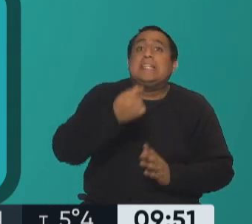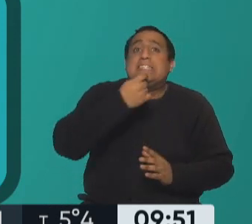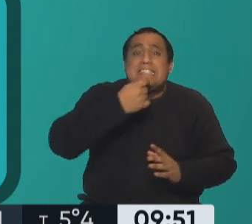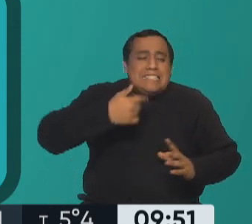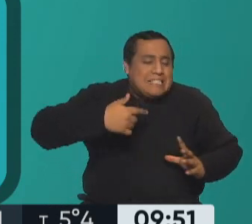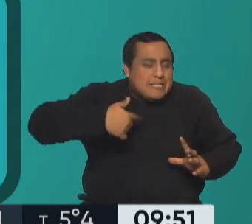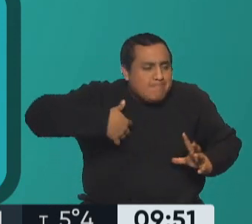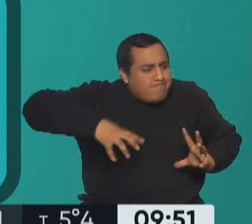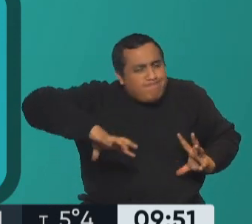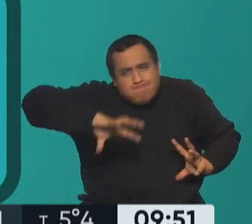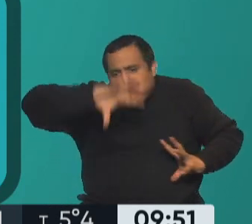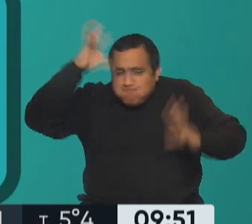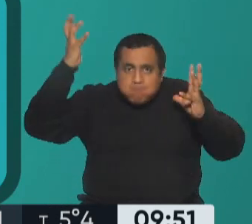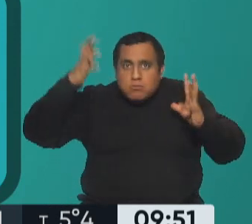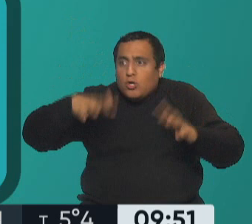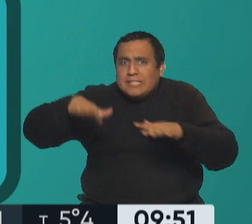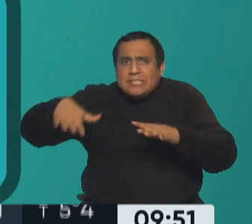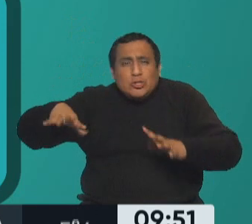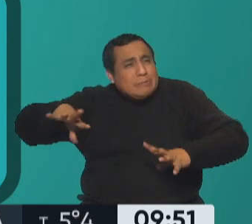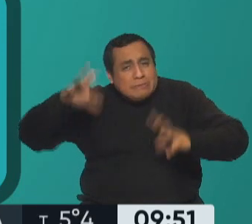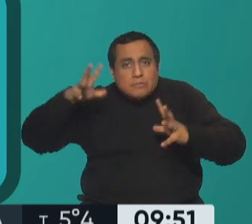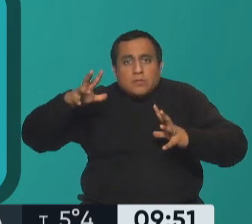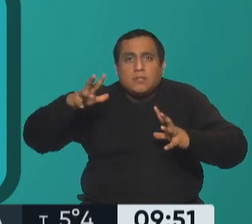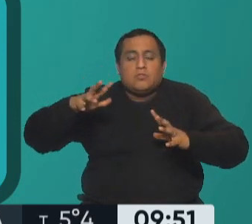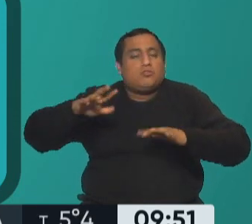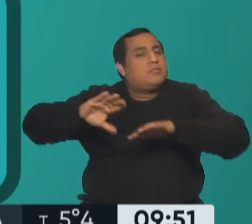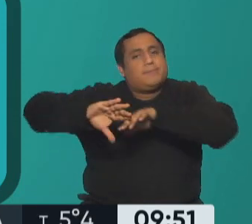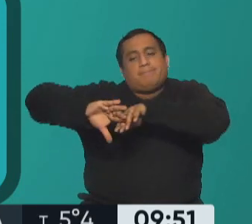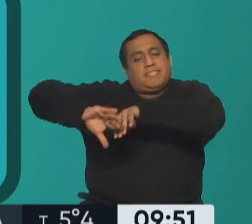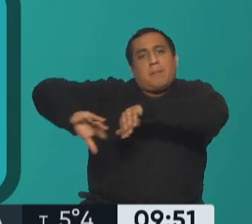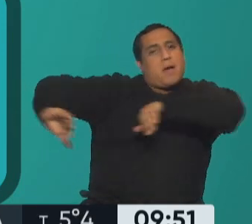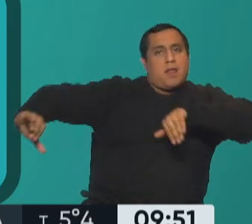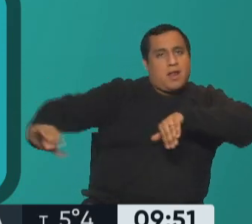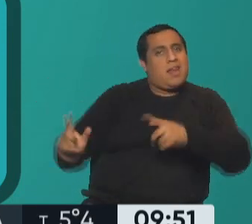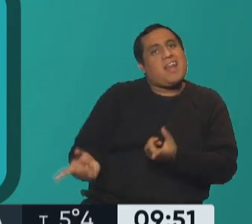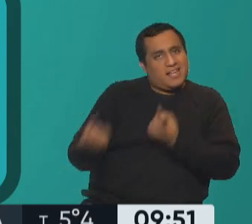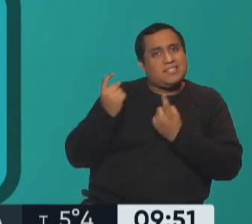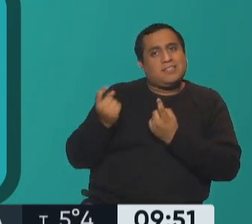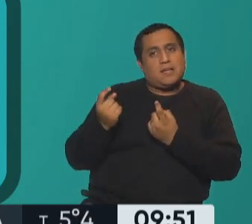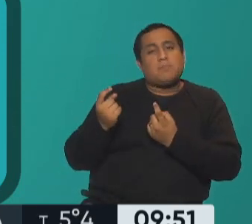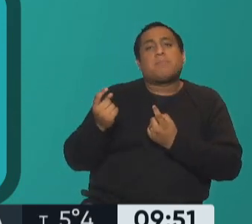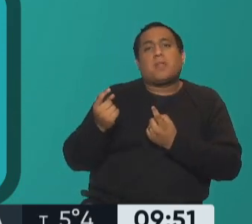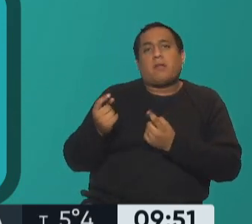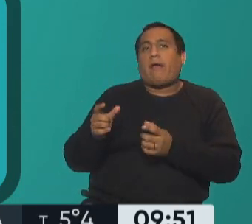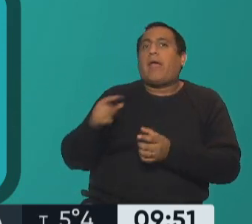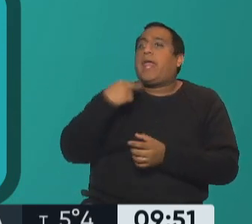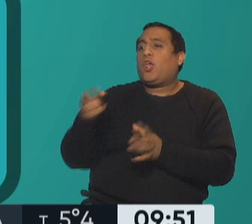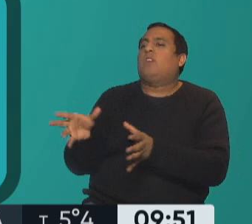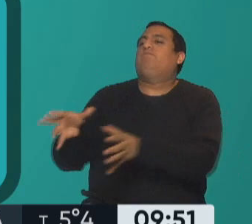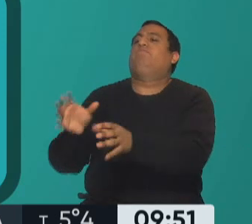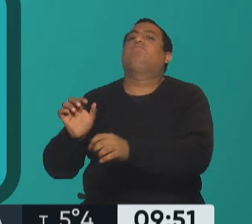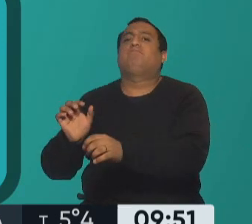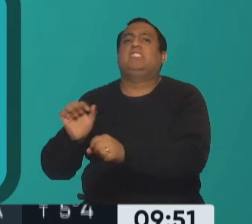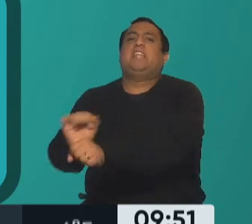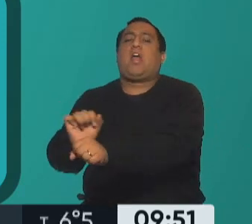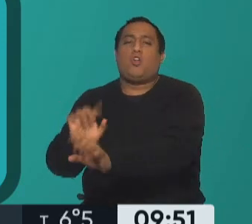muy ofuscados y el chico muy ofuscado tenemos que separar nuestros cuerpos yo elegiría alejarme yo o sea irme yo a otra parte